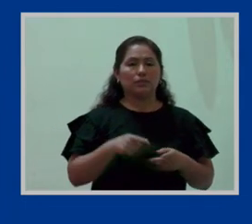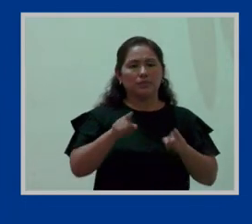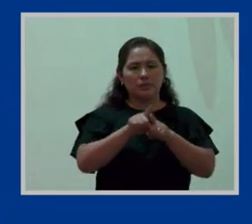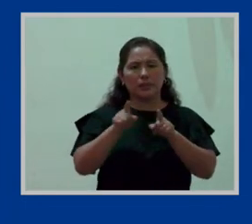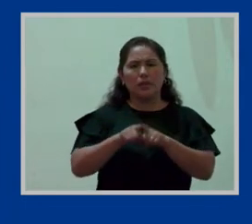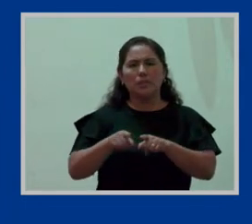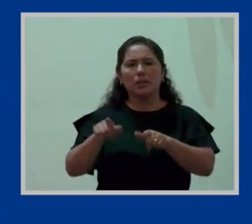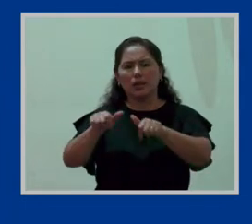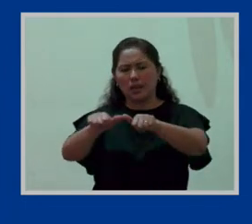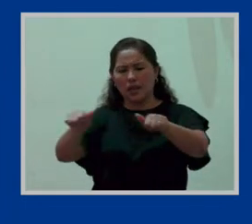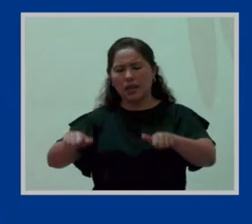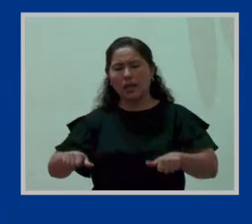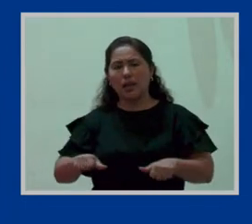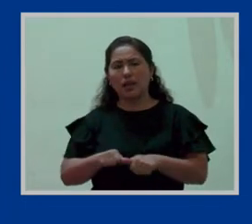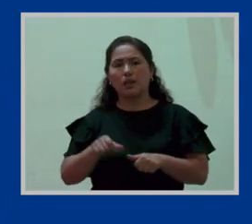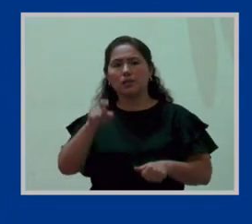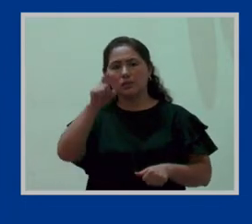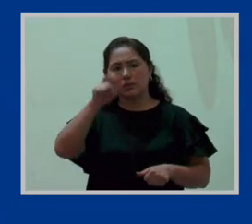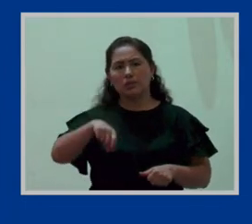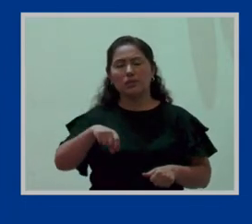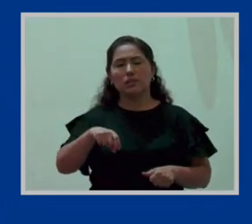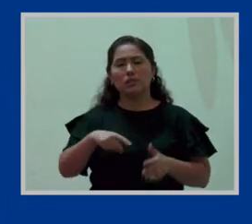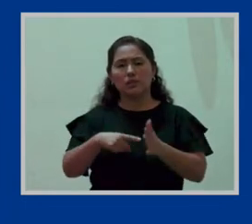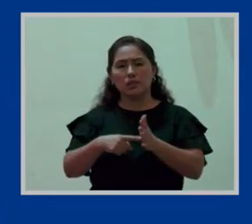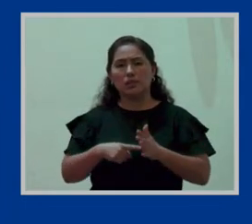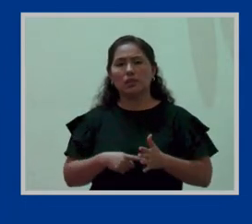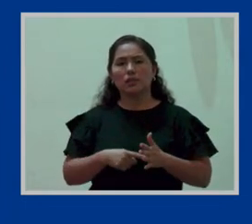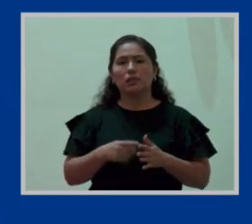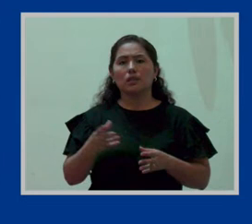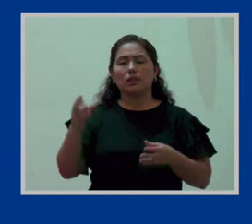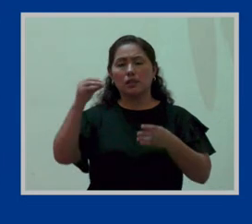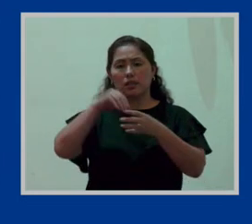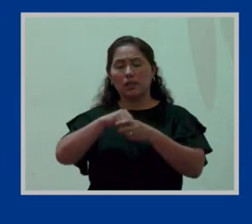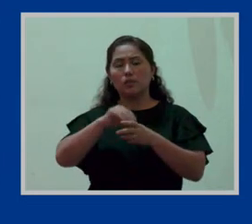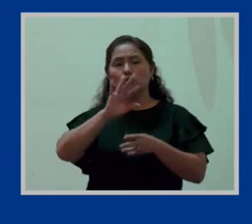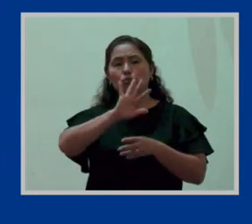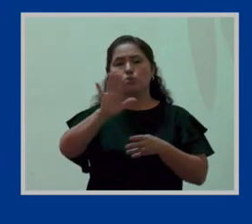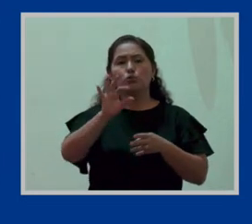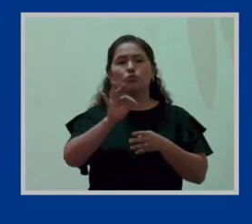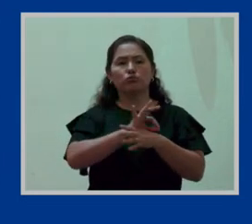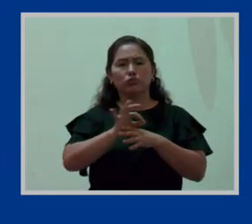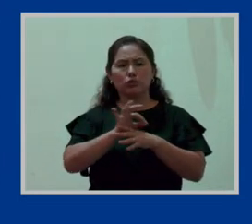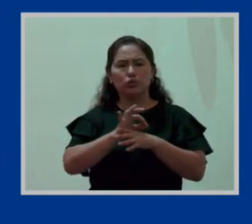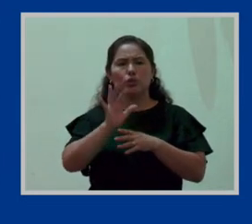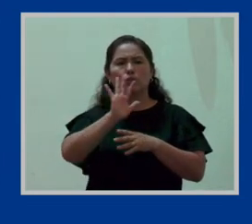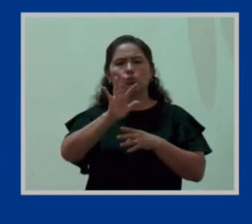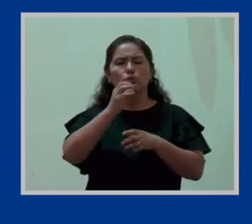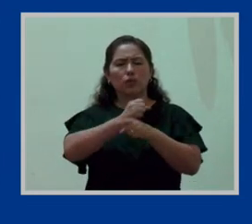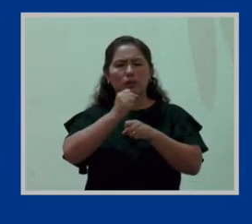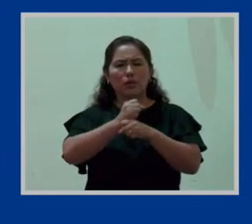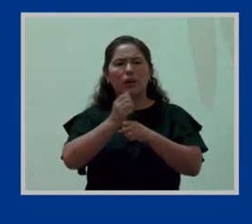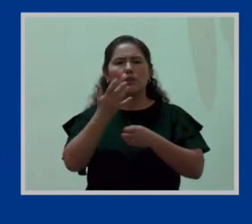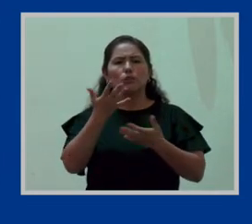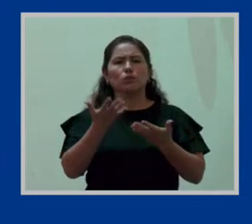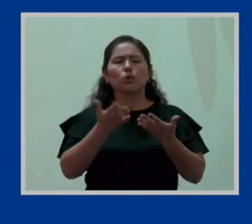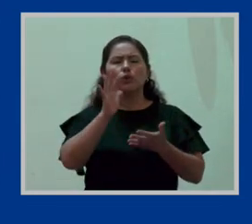correspondiente, que está abocada dentro de sus funciones a ver la disponibilidad de espacio.